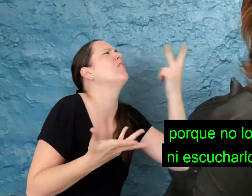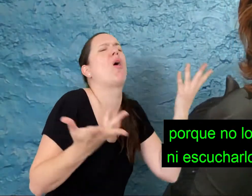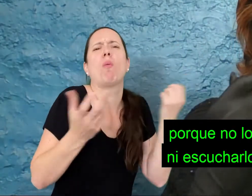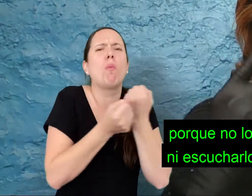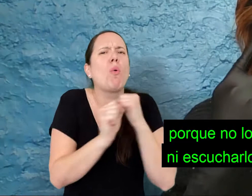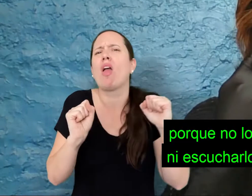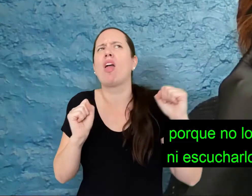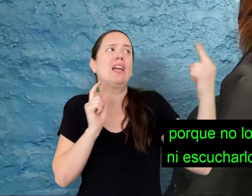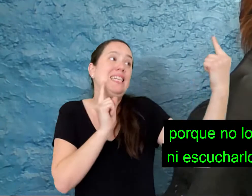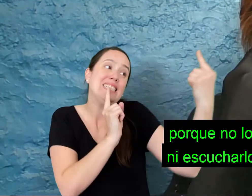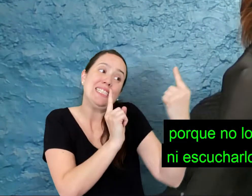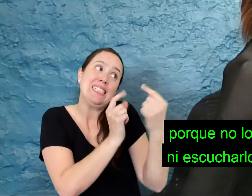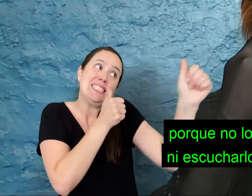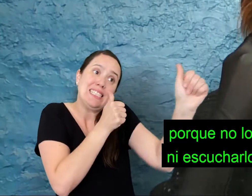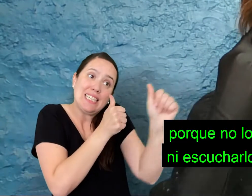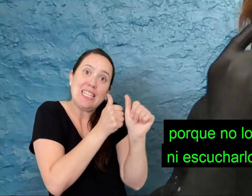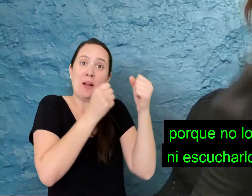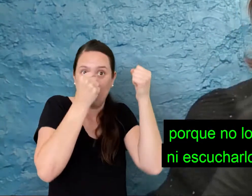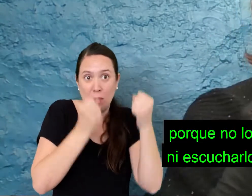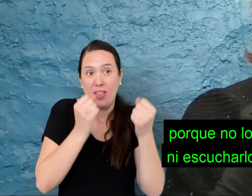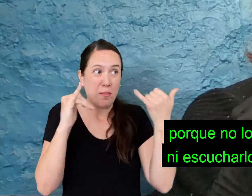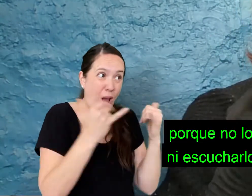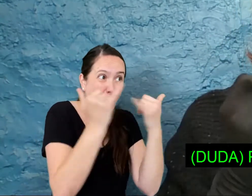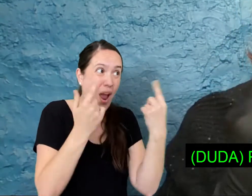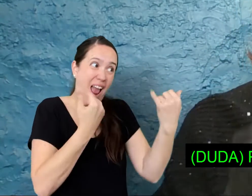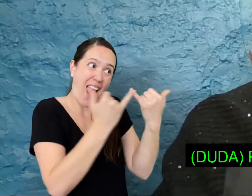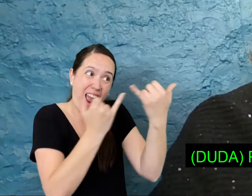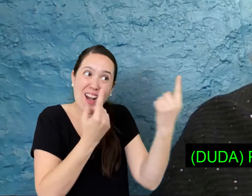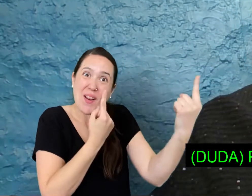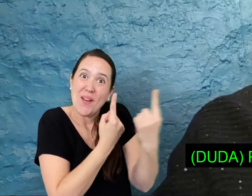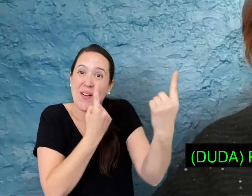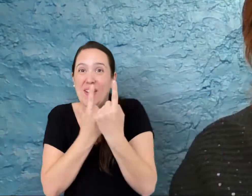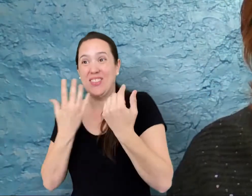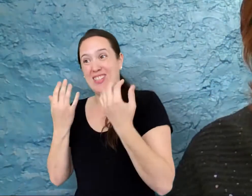logro verlos ni escucharlos tan bien? Podría.